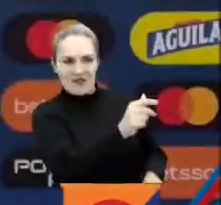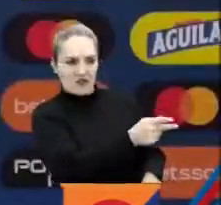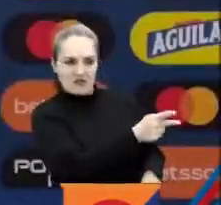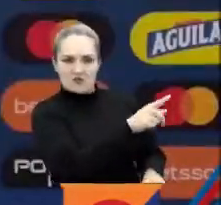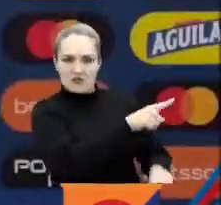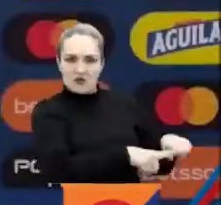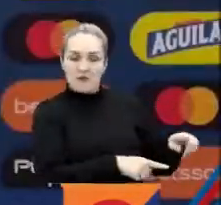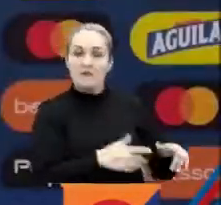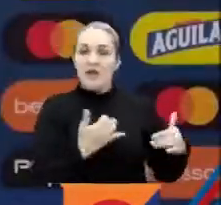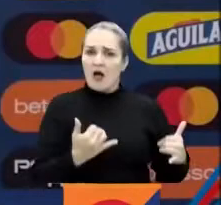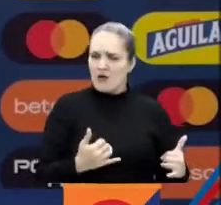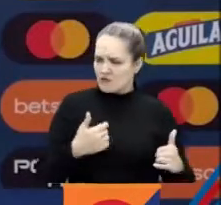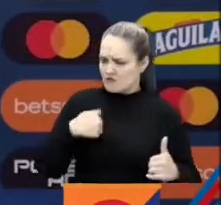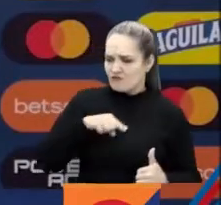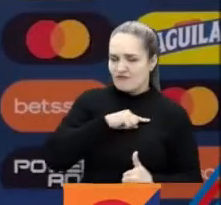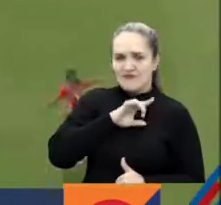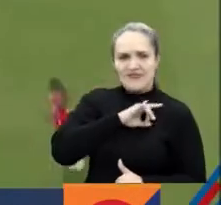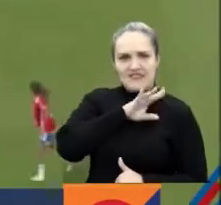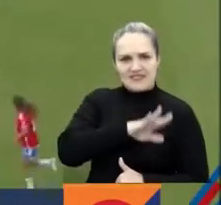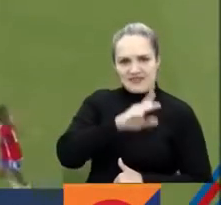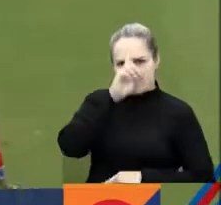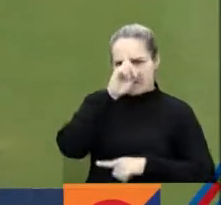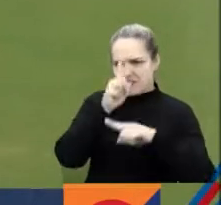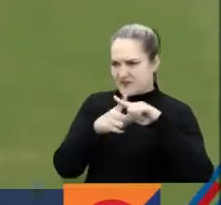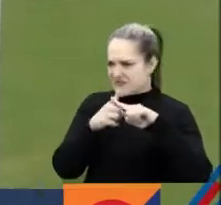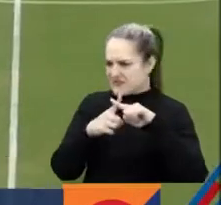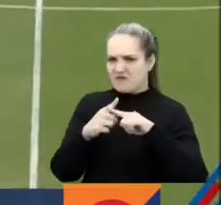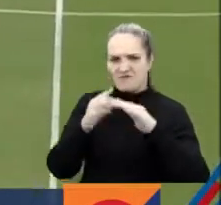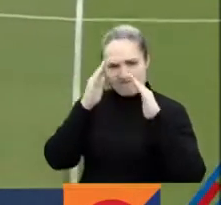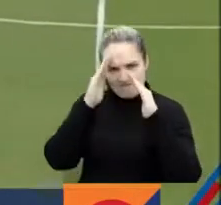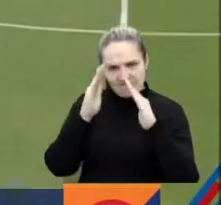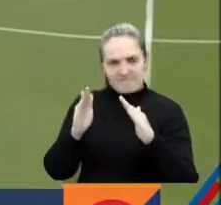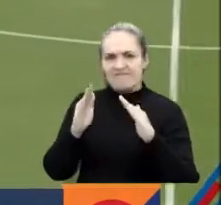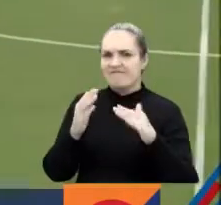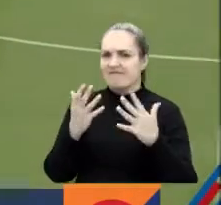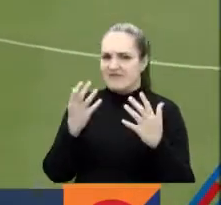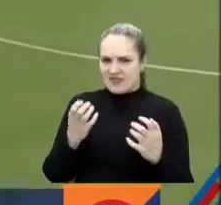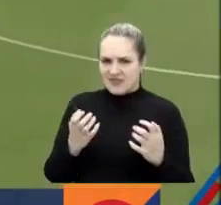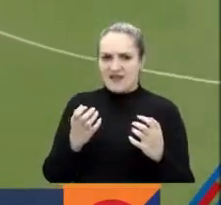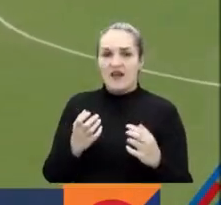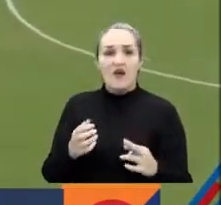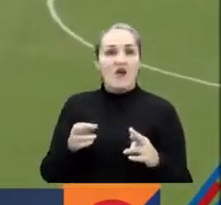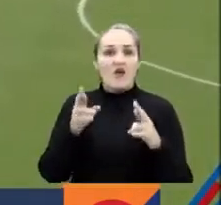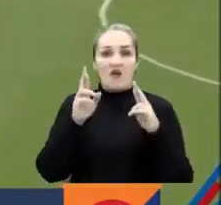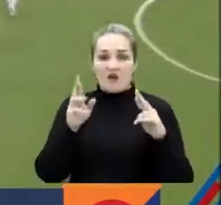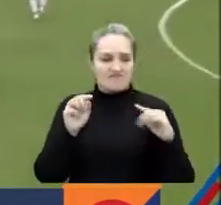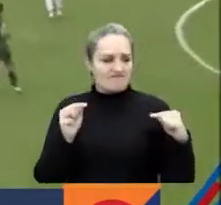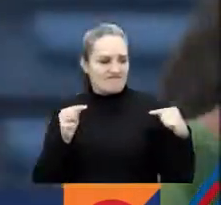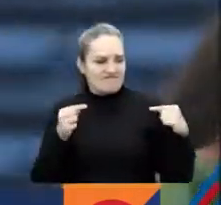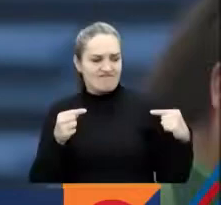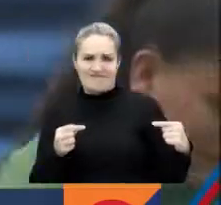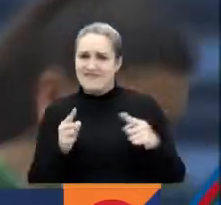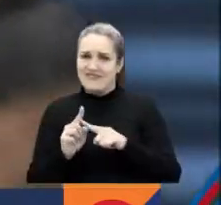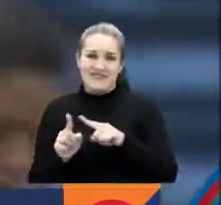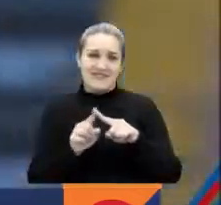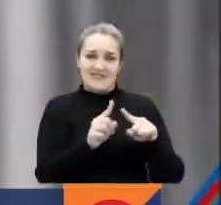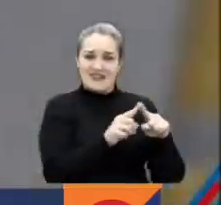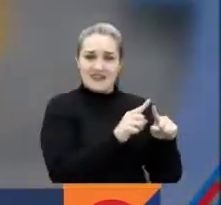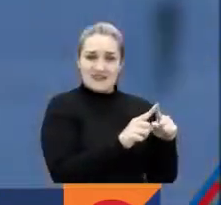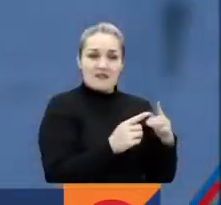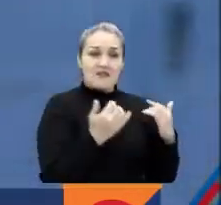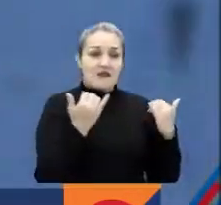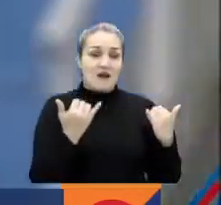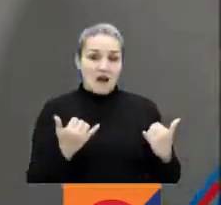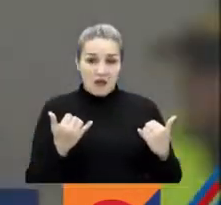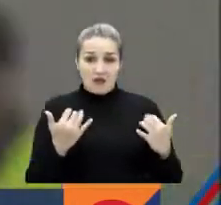nuestra opción. Quizá pueda ser el último partido, pero todos los partidos se juegan distintos. Esta es la opción de